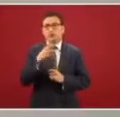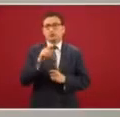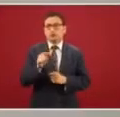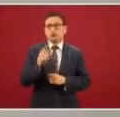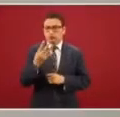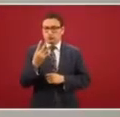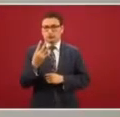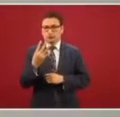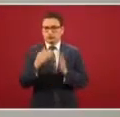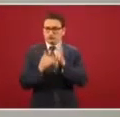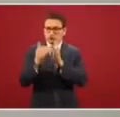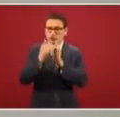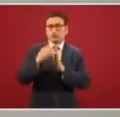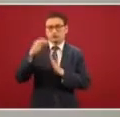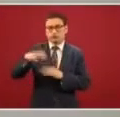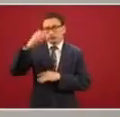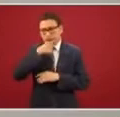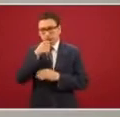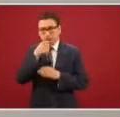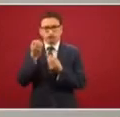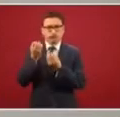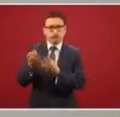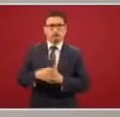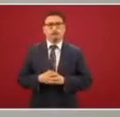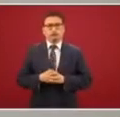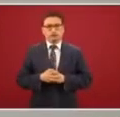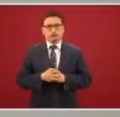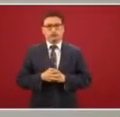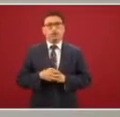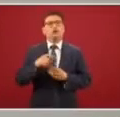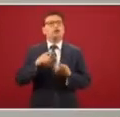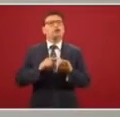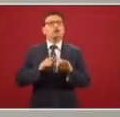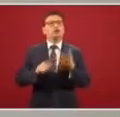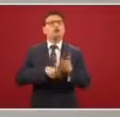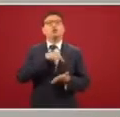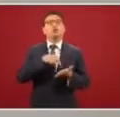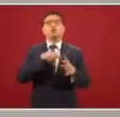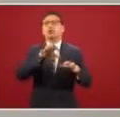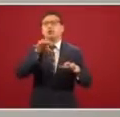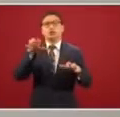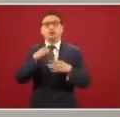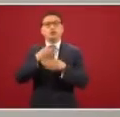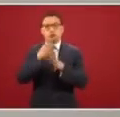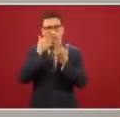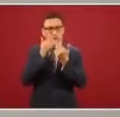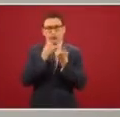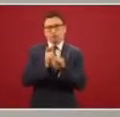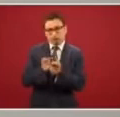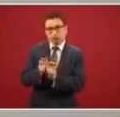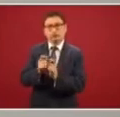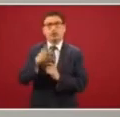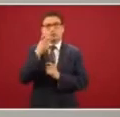millones de adultos mayores, que son las zonas que no cuentan con banco. Y de ahí que el